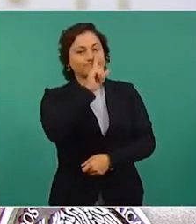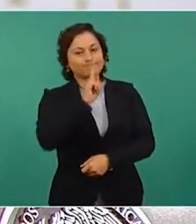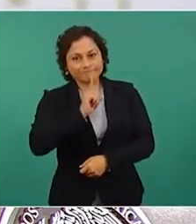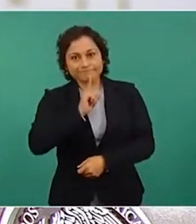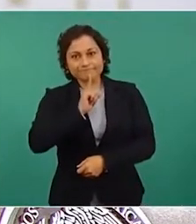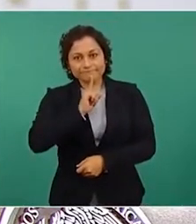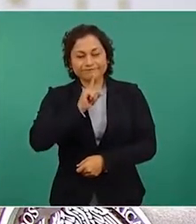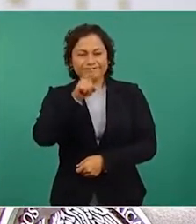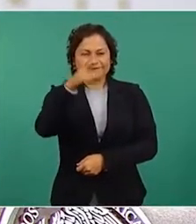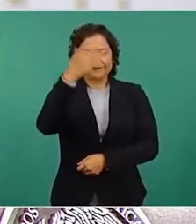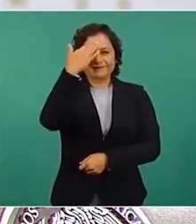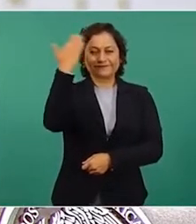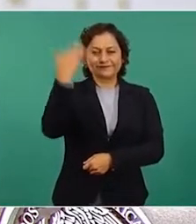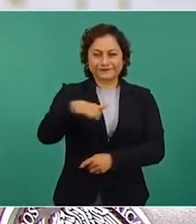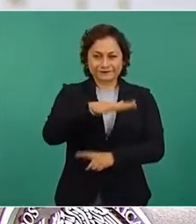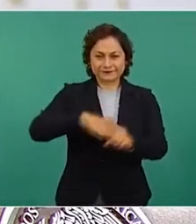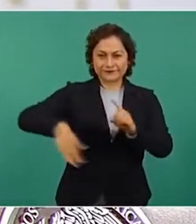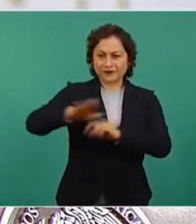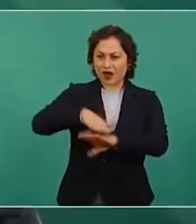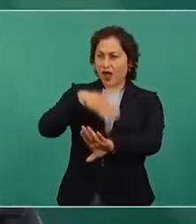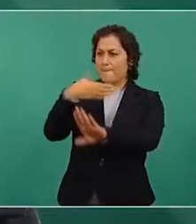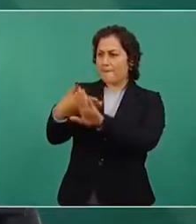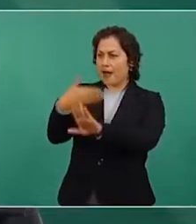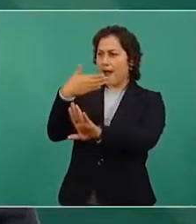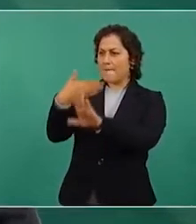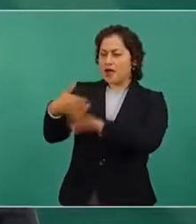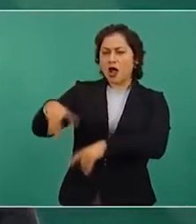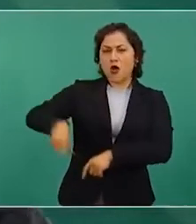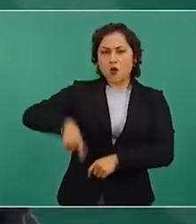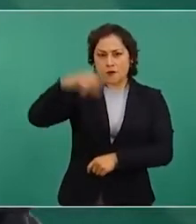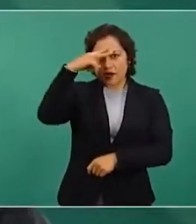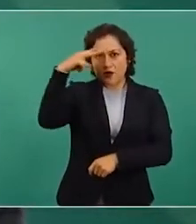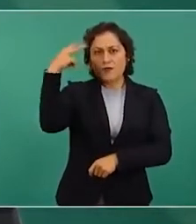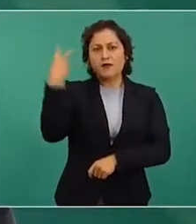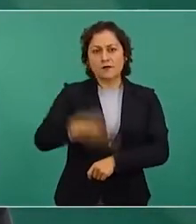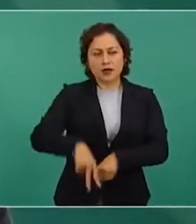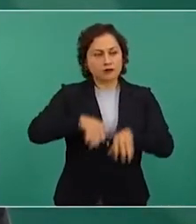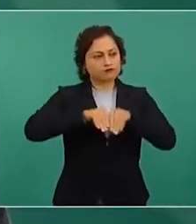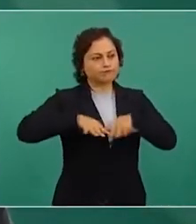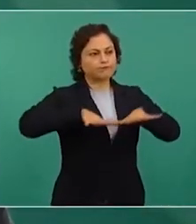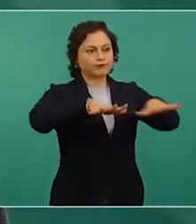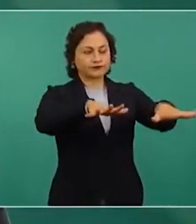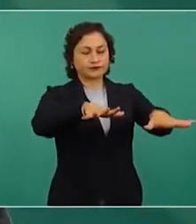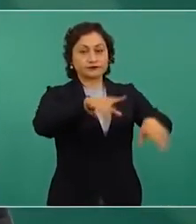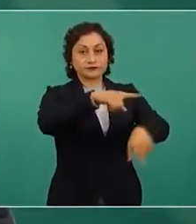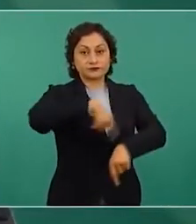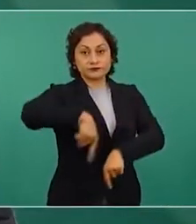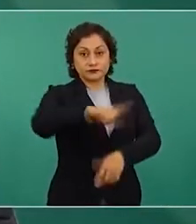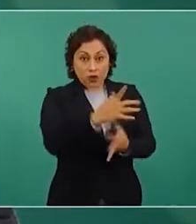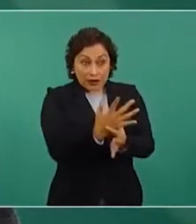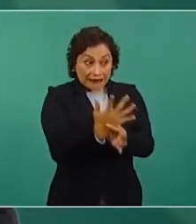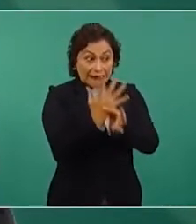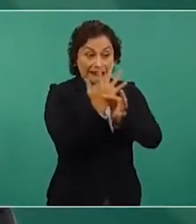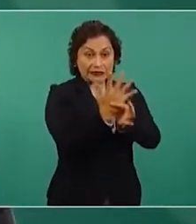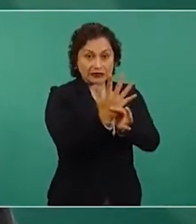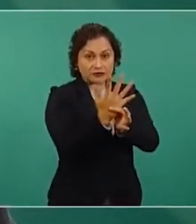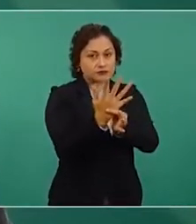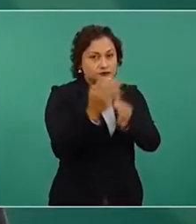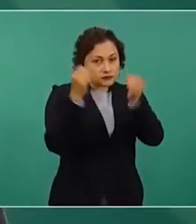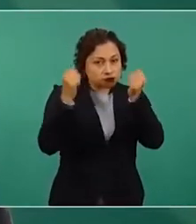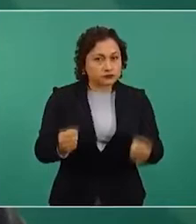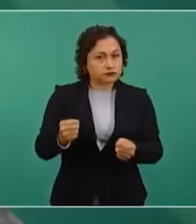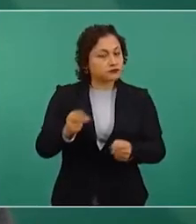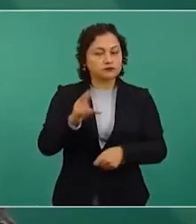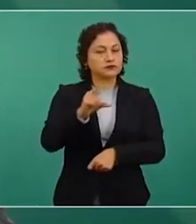contra del gobierno de México y la infodemia que prevalece, difundieron una versión no confirmada que daba por hecho la renuncia del